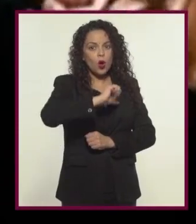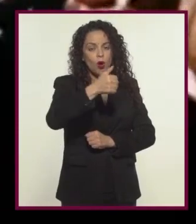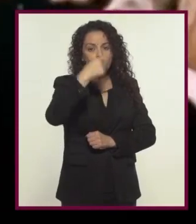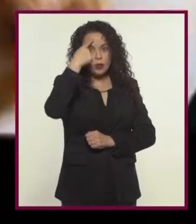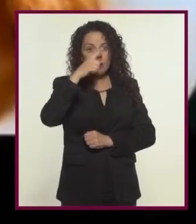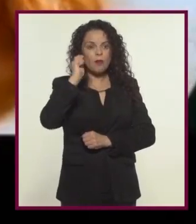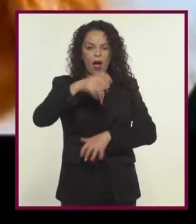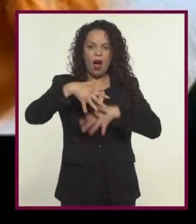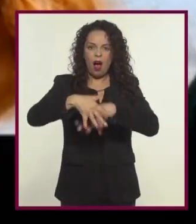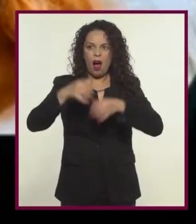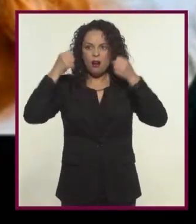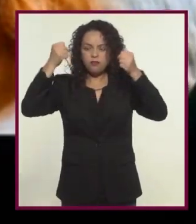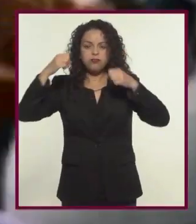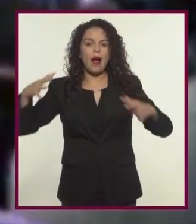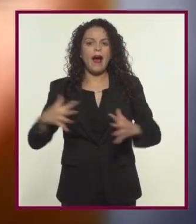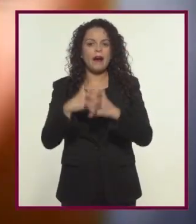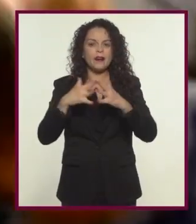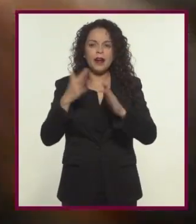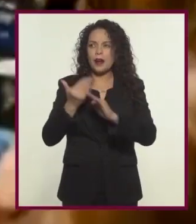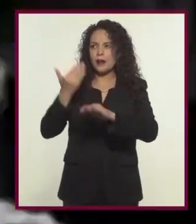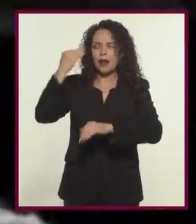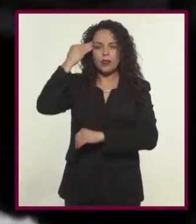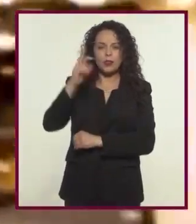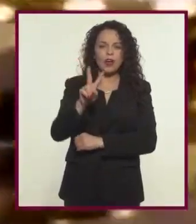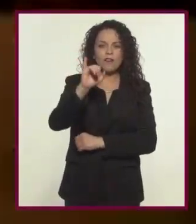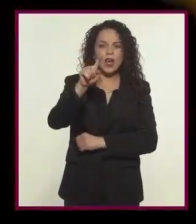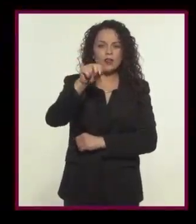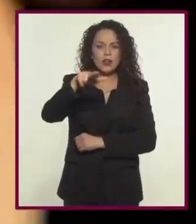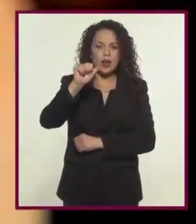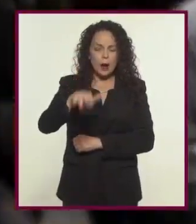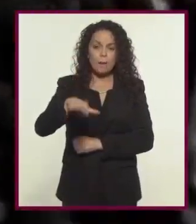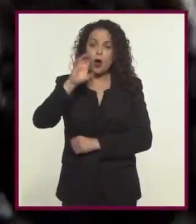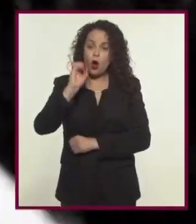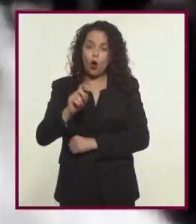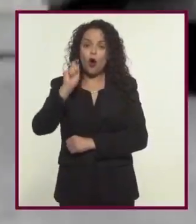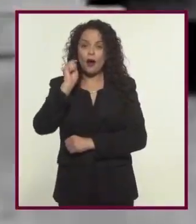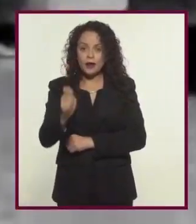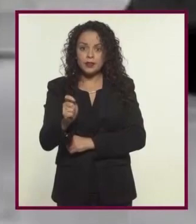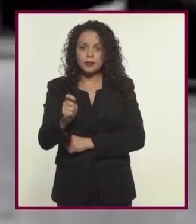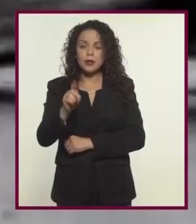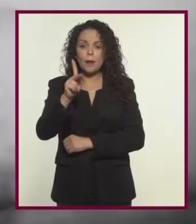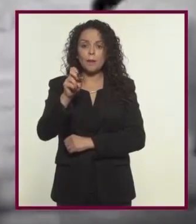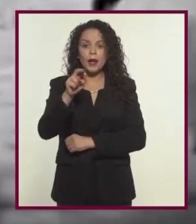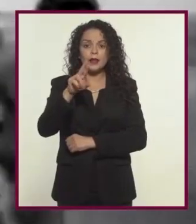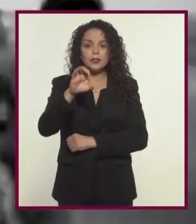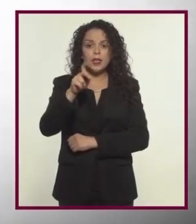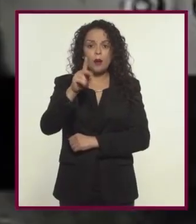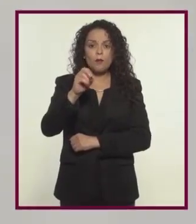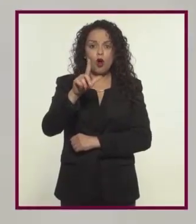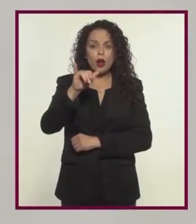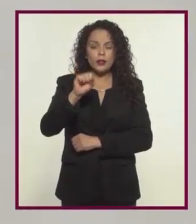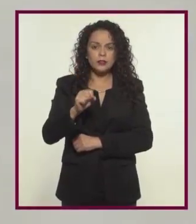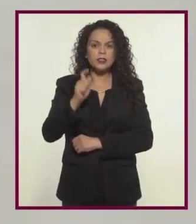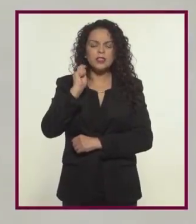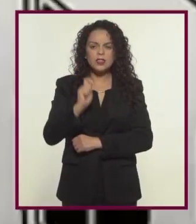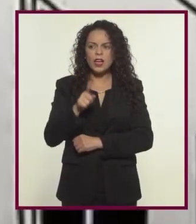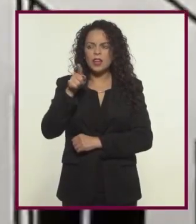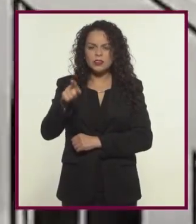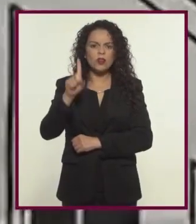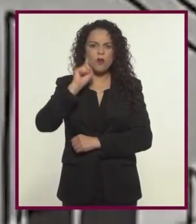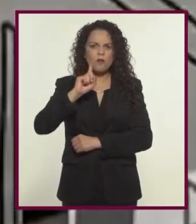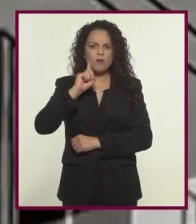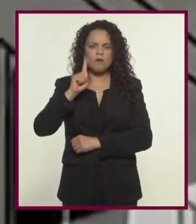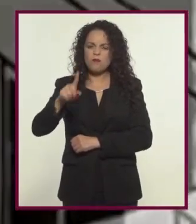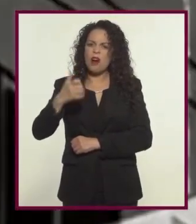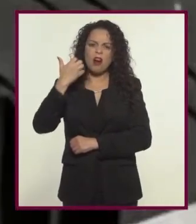animadas para explicar las manifestaciones contra la guerra de Vietnam o el retrato autobiográfico Persepolis sobre